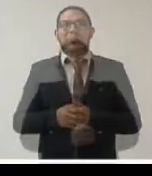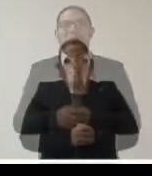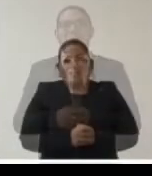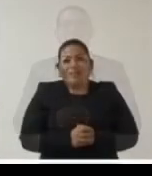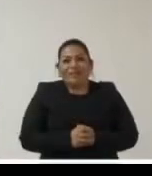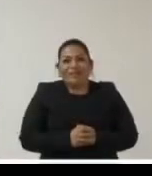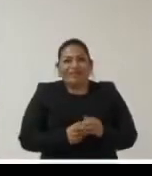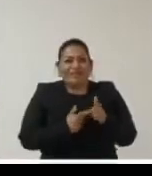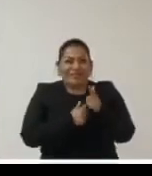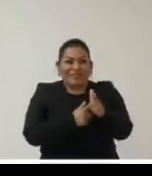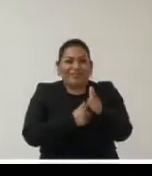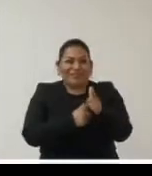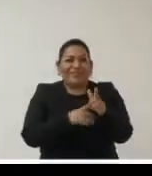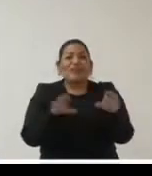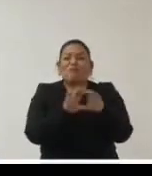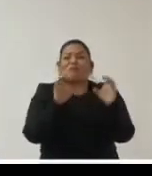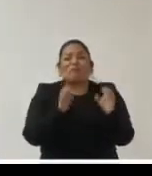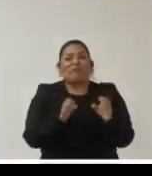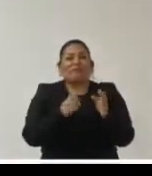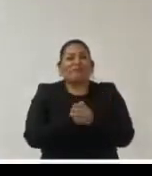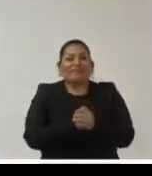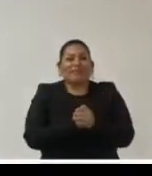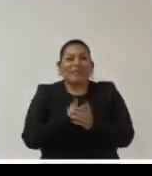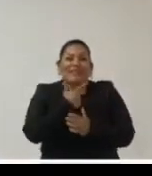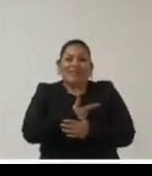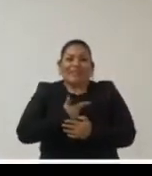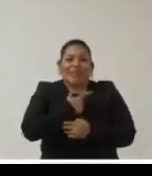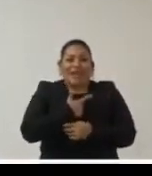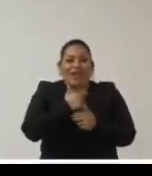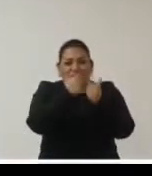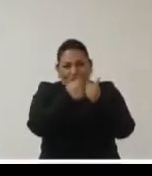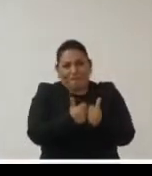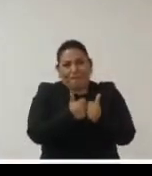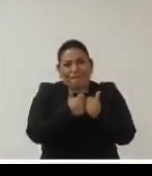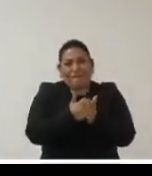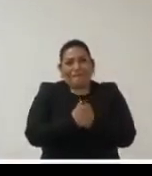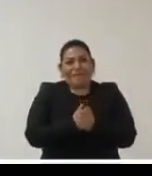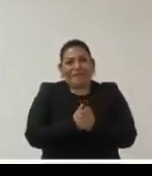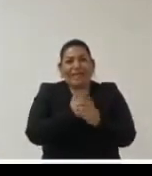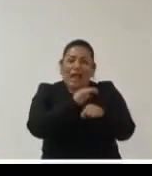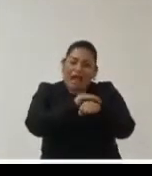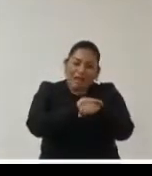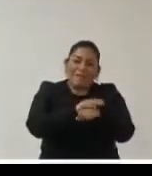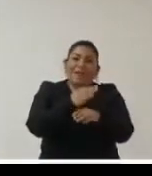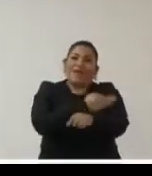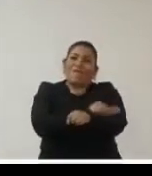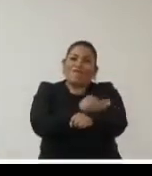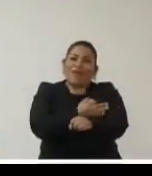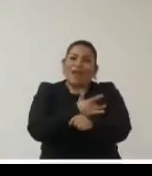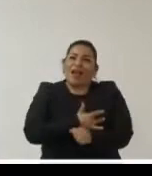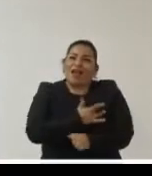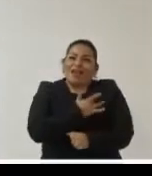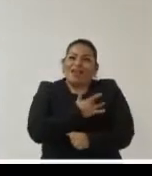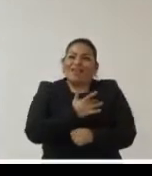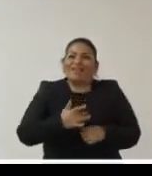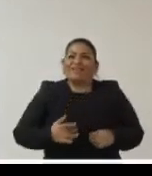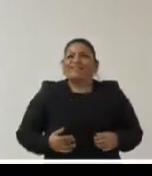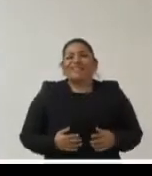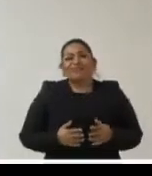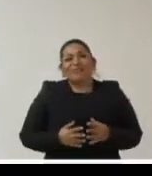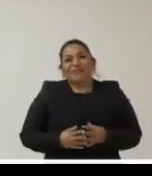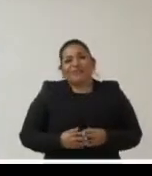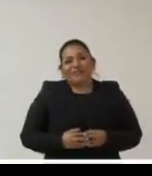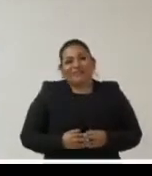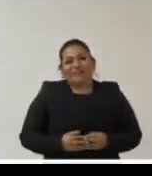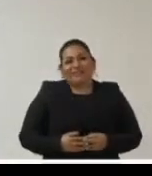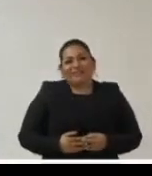bueno ¿cómo están? oigan un gusto estar con ustedes me siento entre amigos me siento en familia coincidiendo sobre